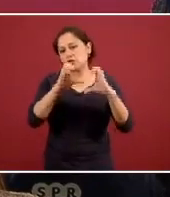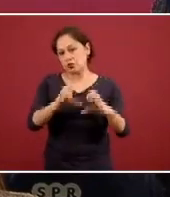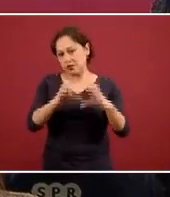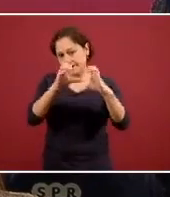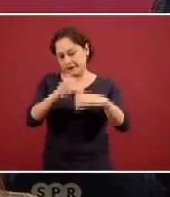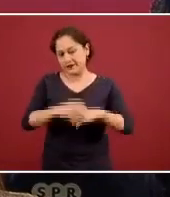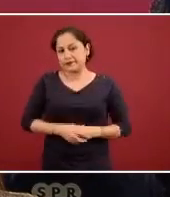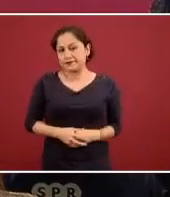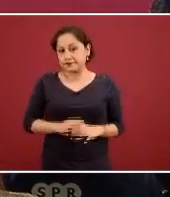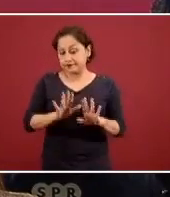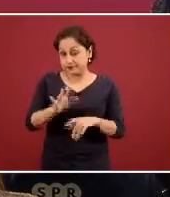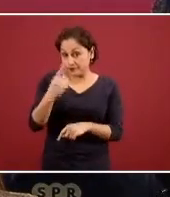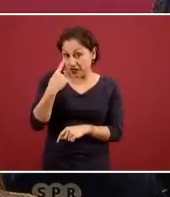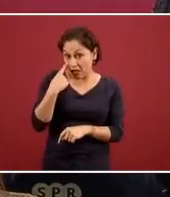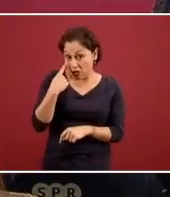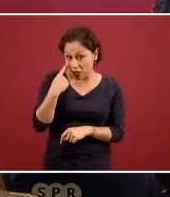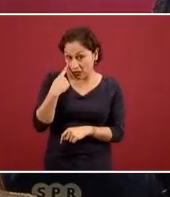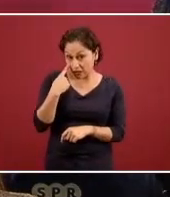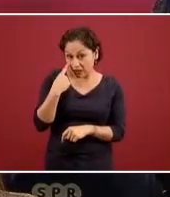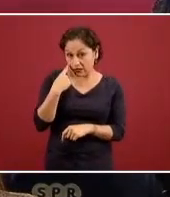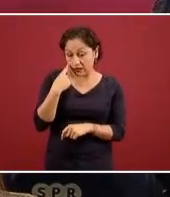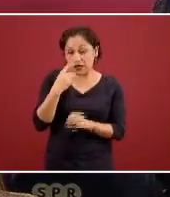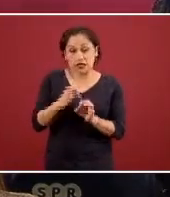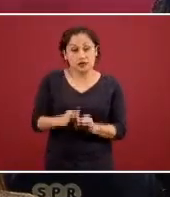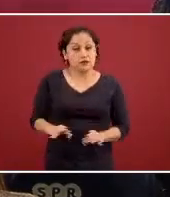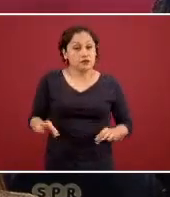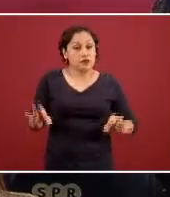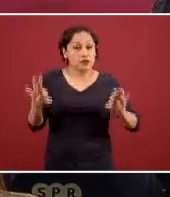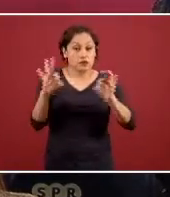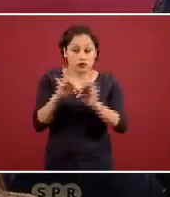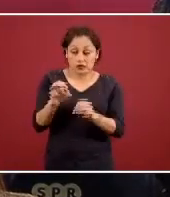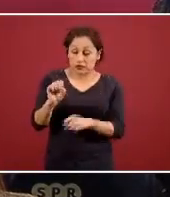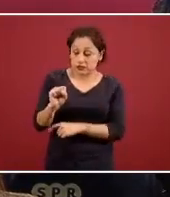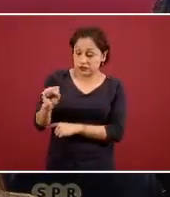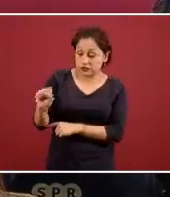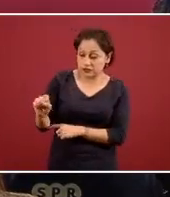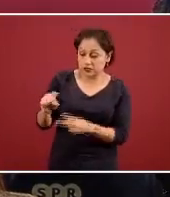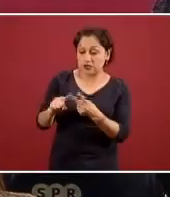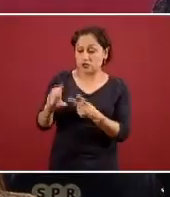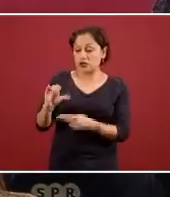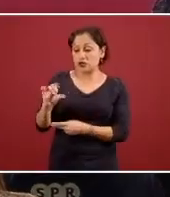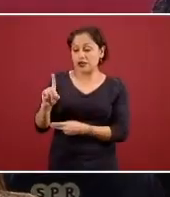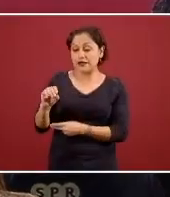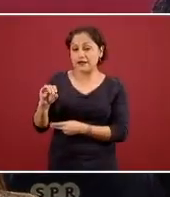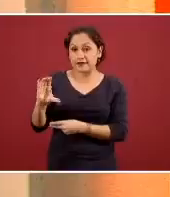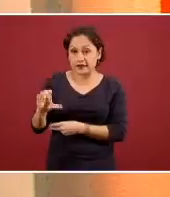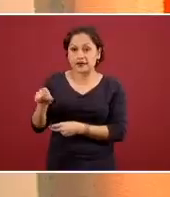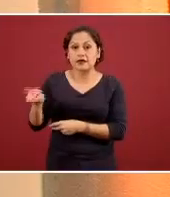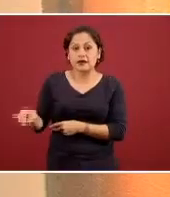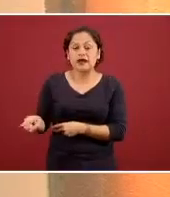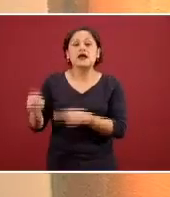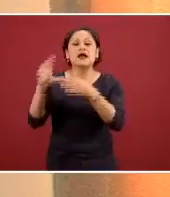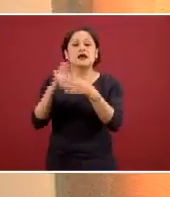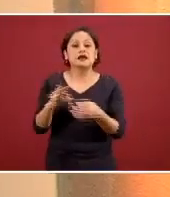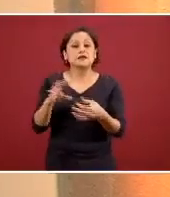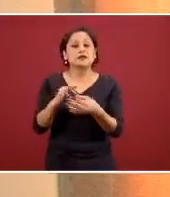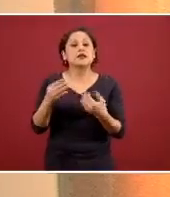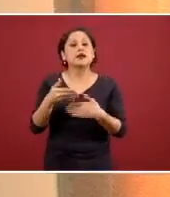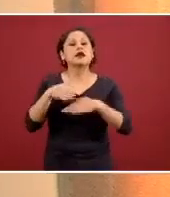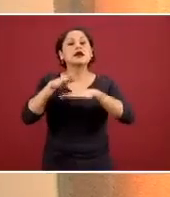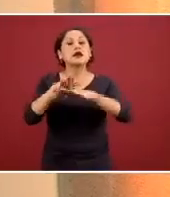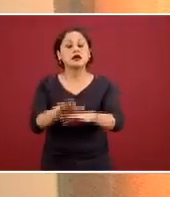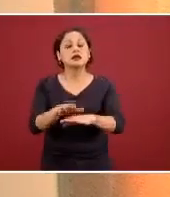el país que retomará con mucho gusto la Secretaría de Salud y la CONADIC en torno a estos vaporizadores a estos sistemas de